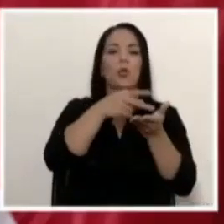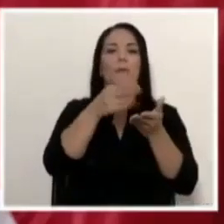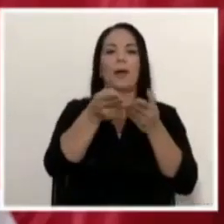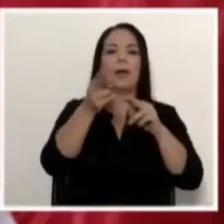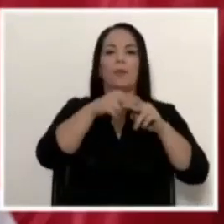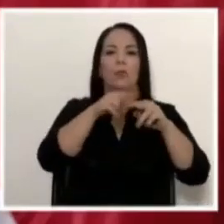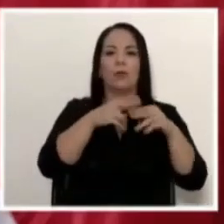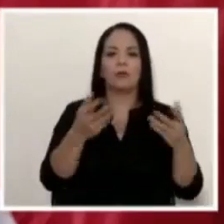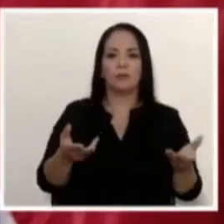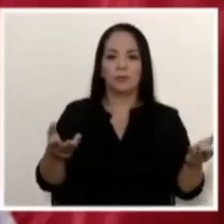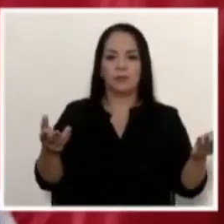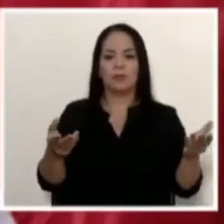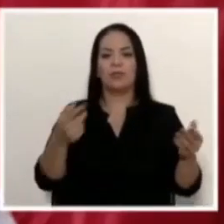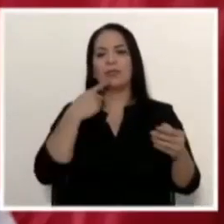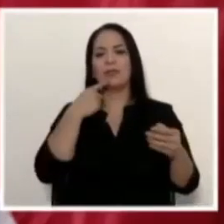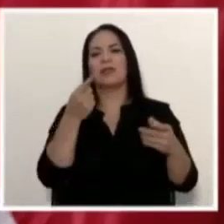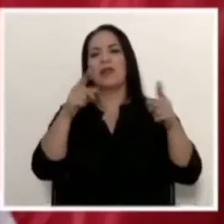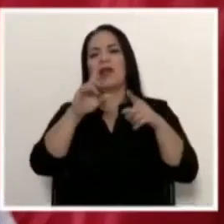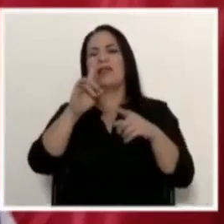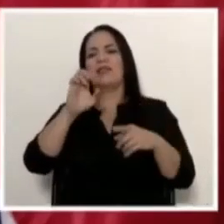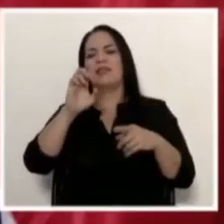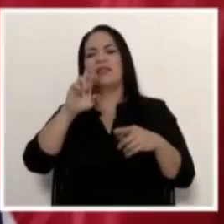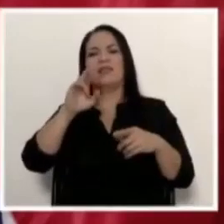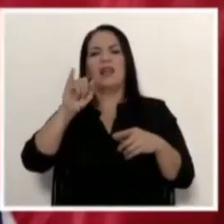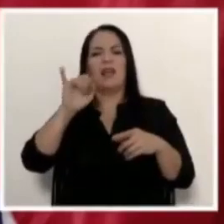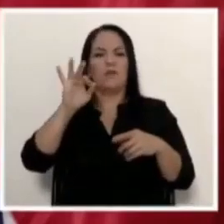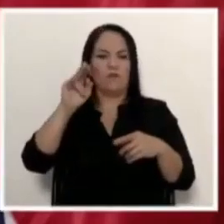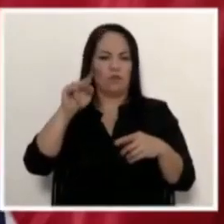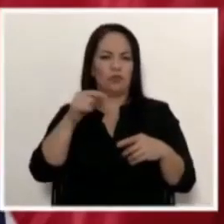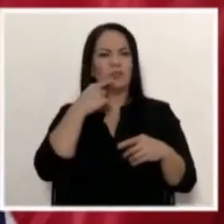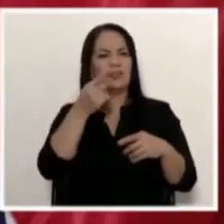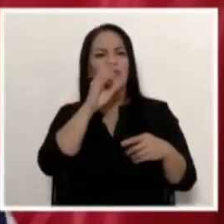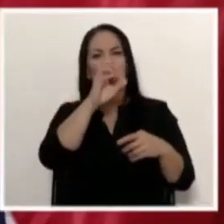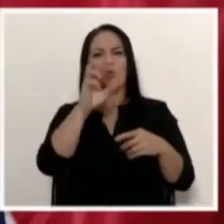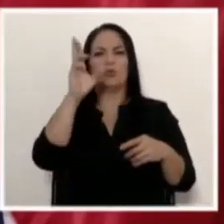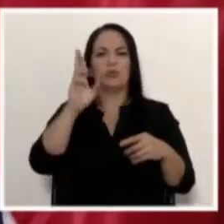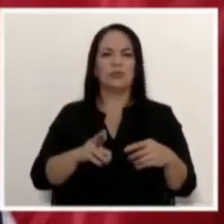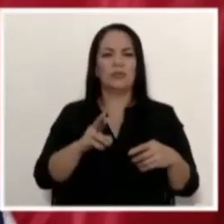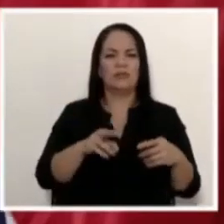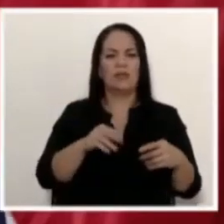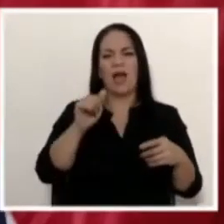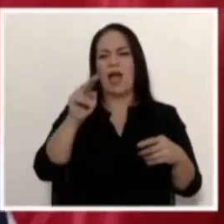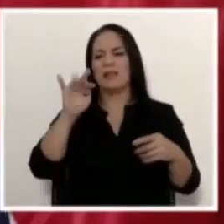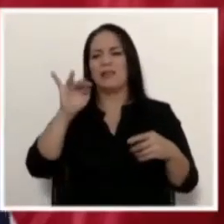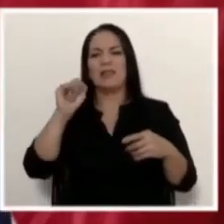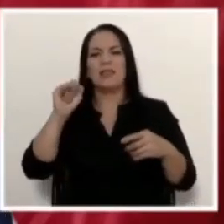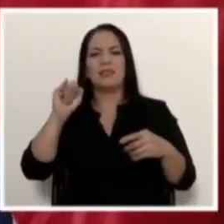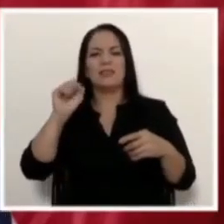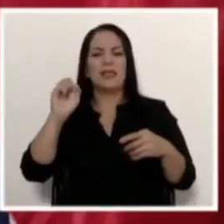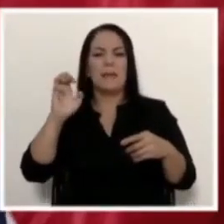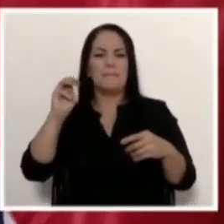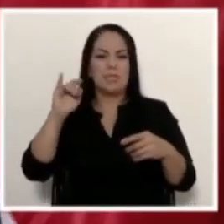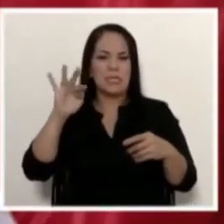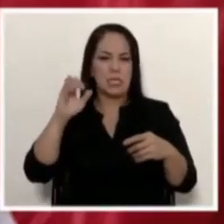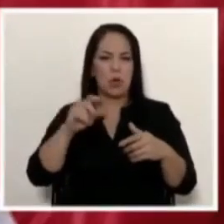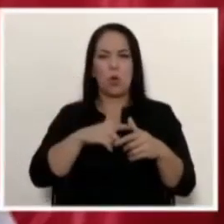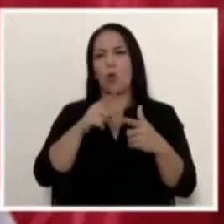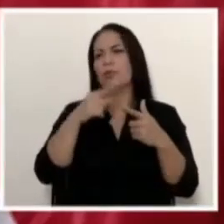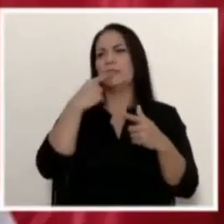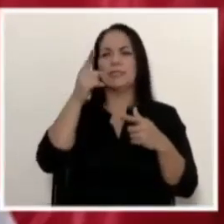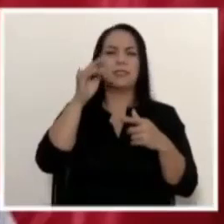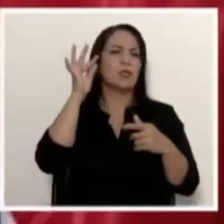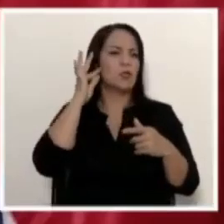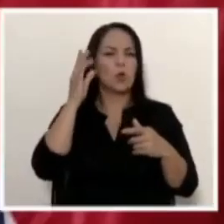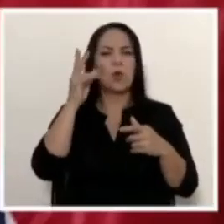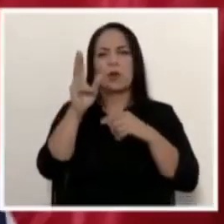Entonces escriben, en el caso Dreyfus dicen que es una injusticia, que Costa Rica es antisemítico, que la señora, este señor, le está robando